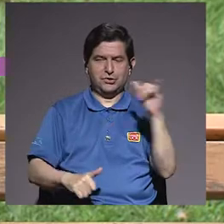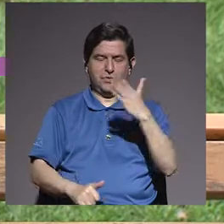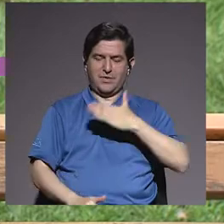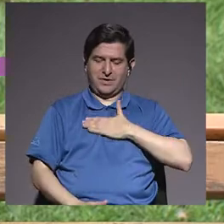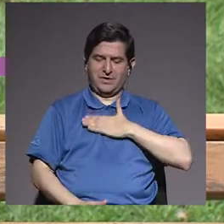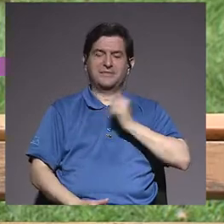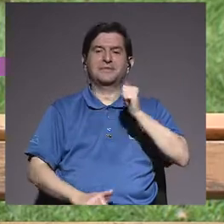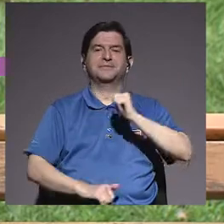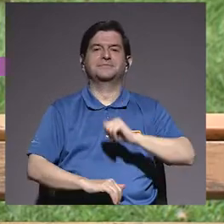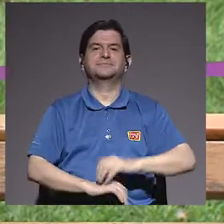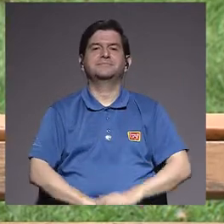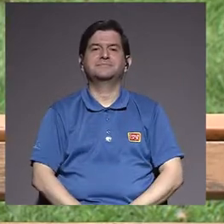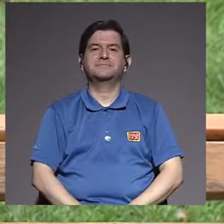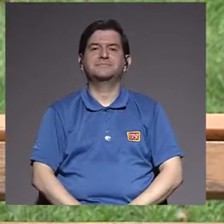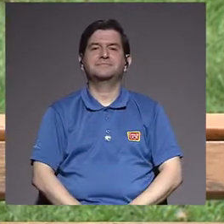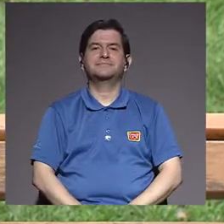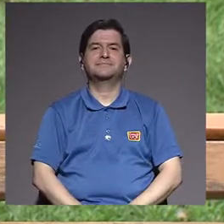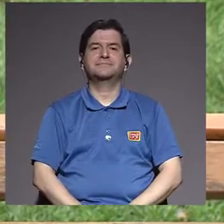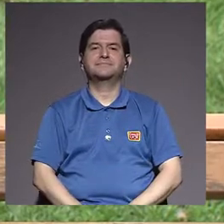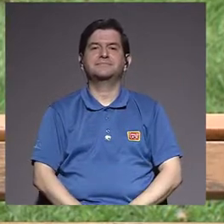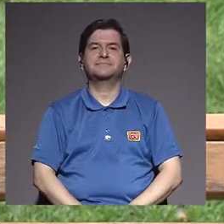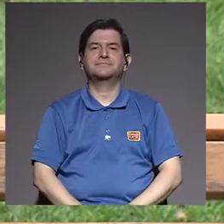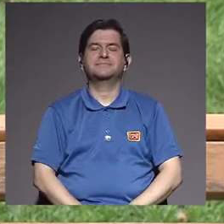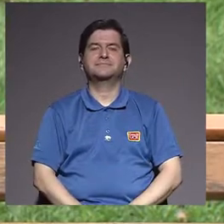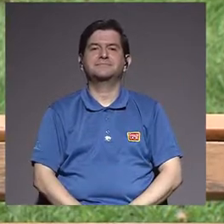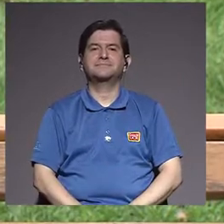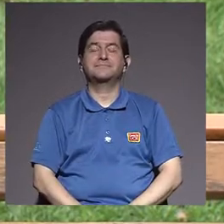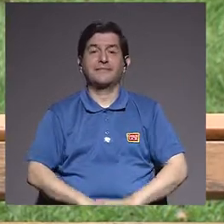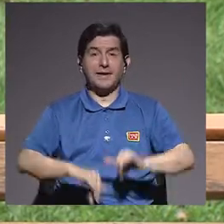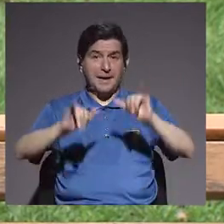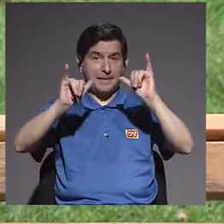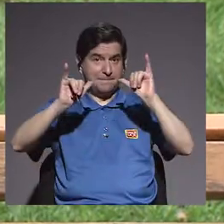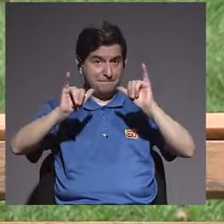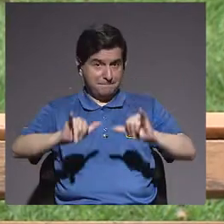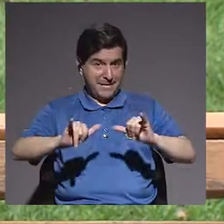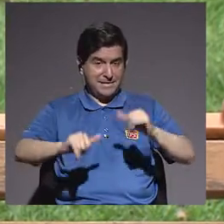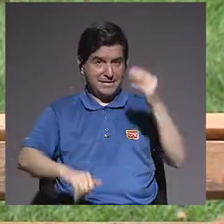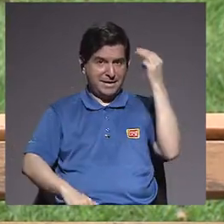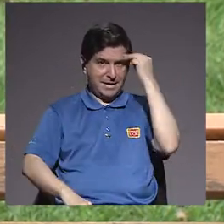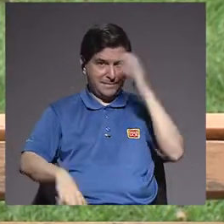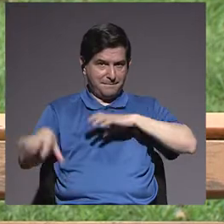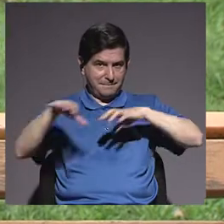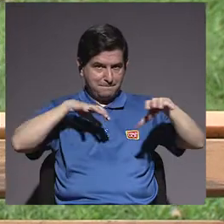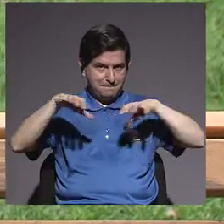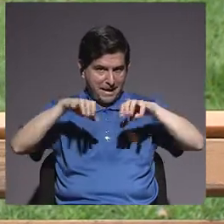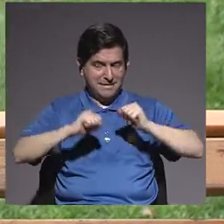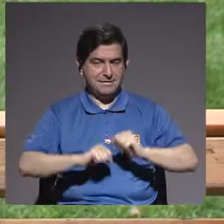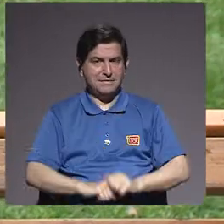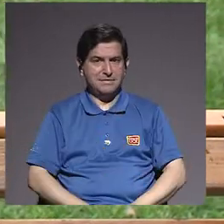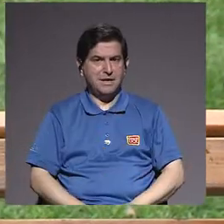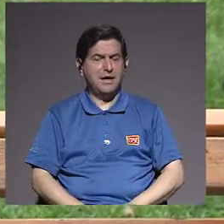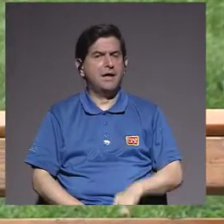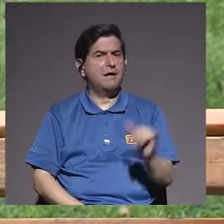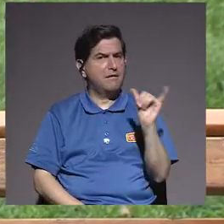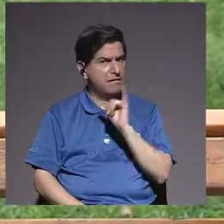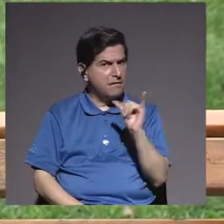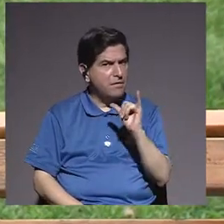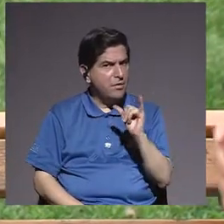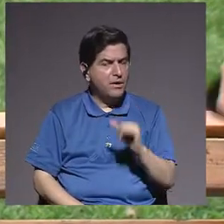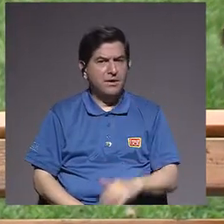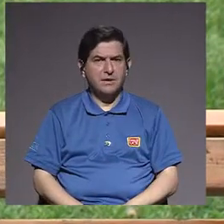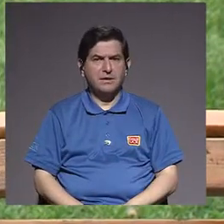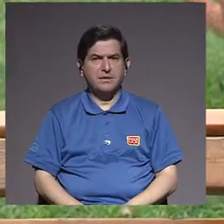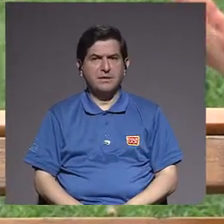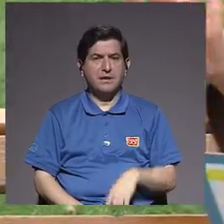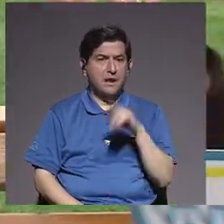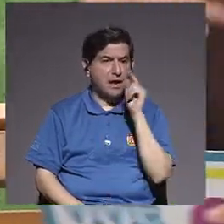esa alfombra es para mí también, esa es la verdad, sí. Mantener entonces la mente activa, puede ser también, o sea,